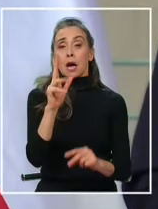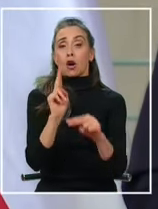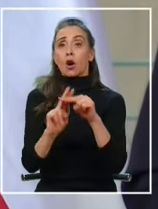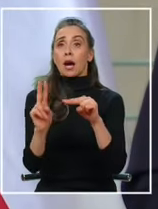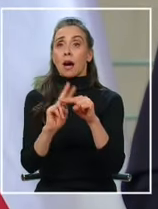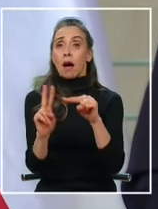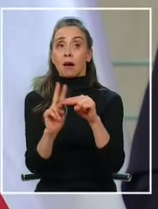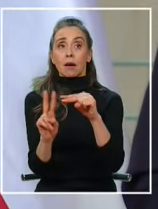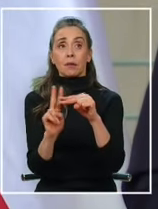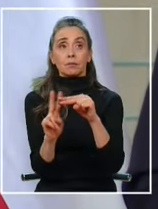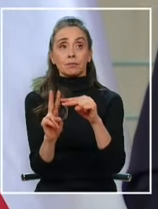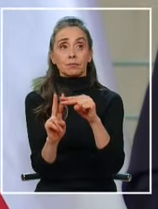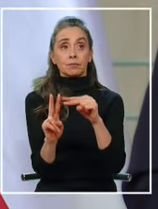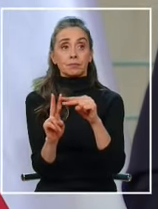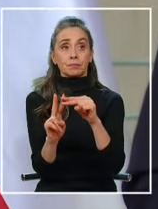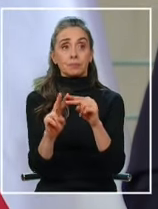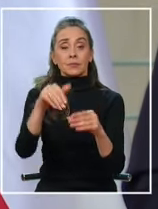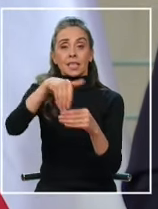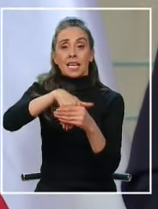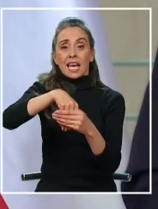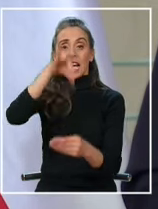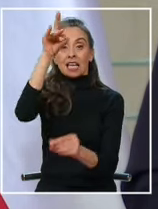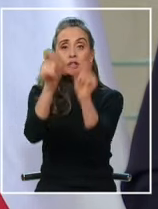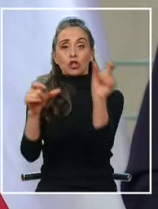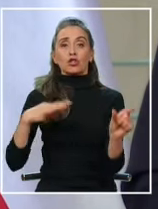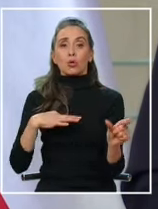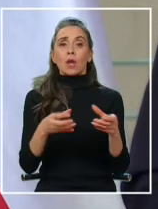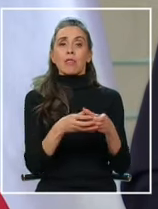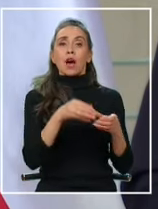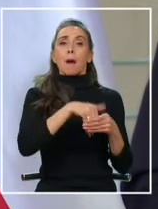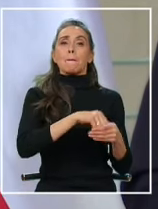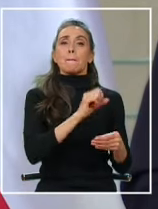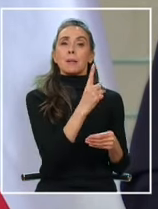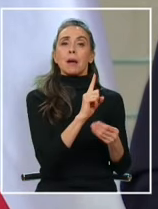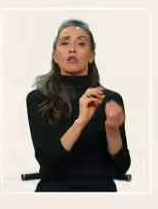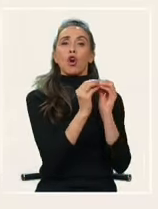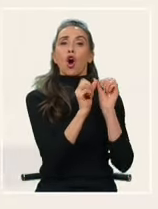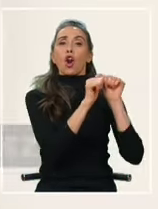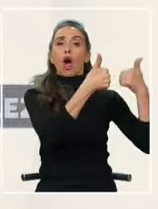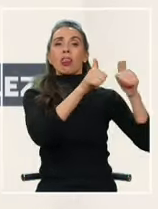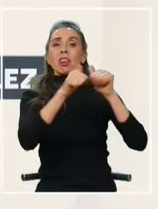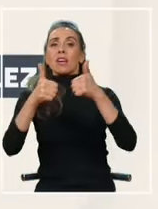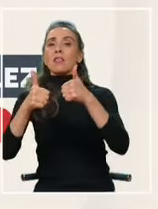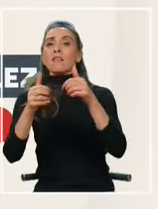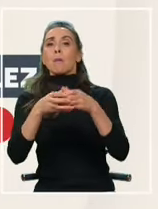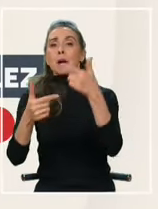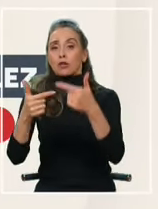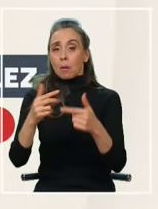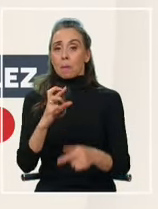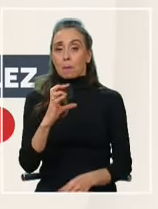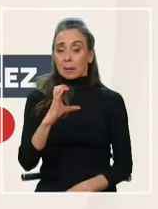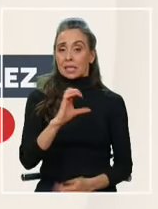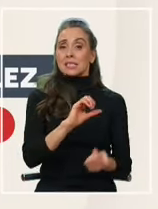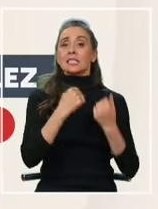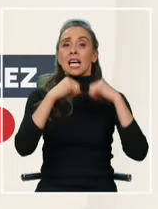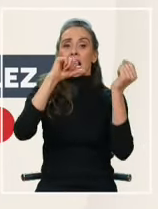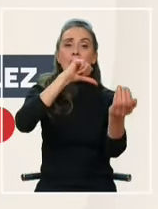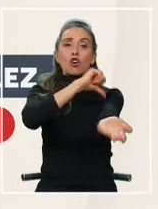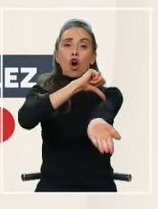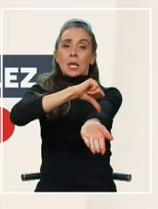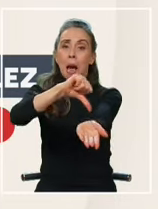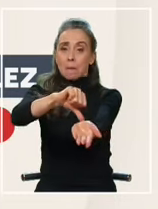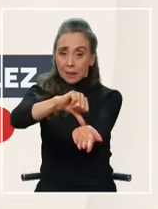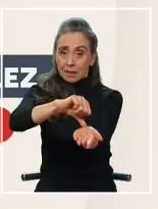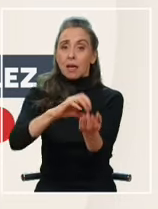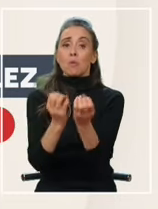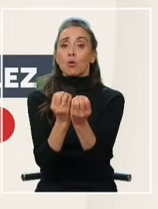mediante elección popular que mediante una decisión de las cúpulas. El PC se impuso en comunas capitales y en